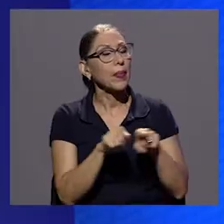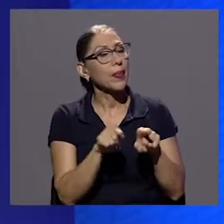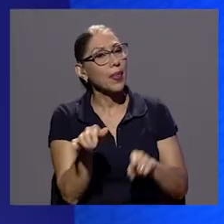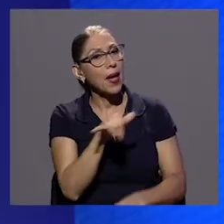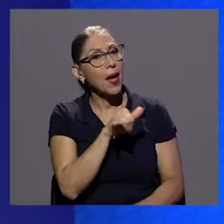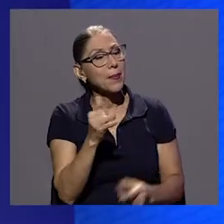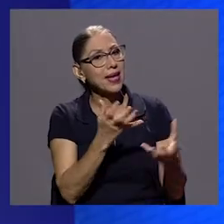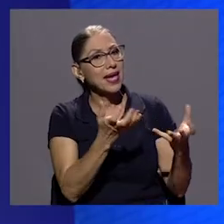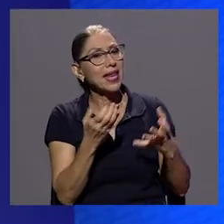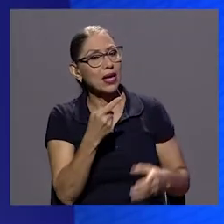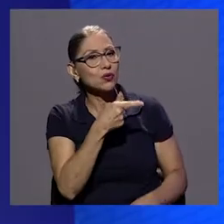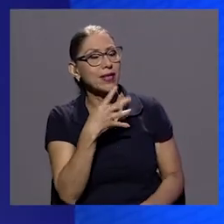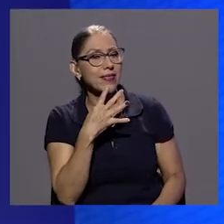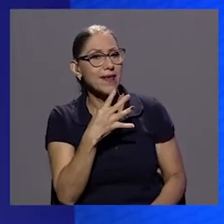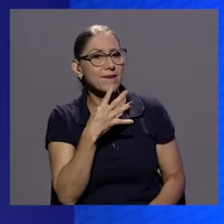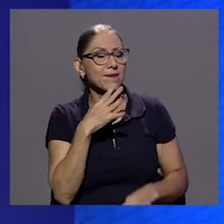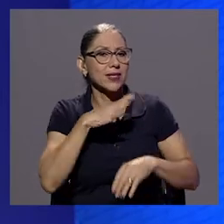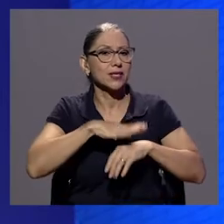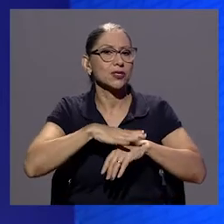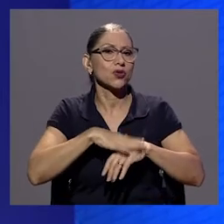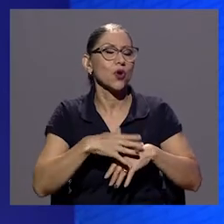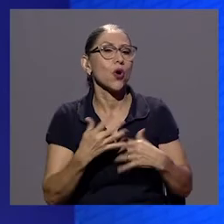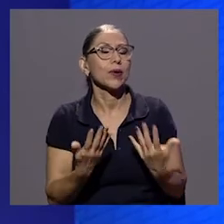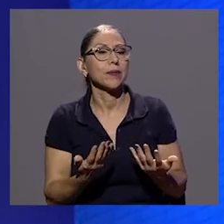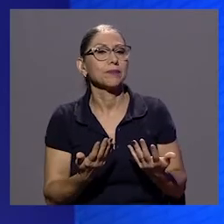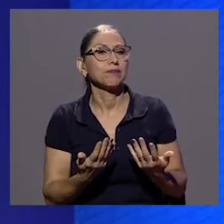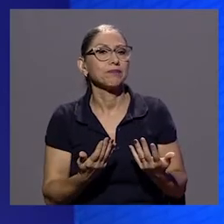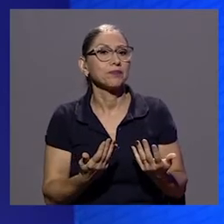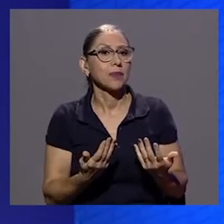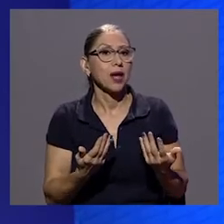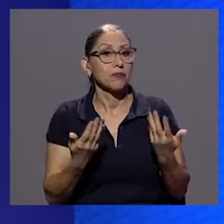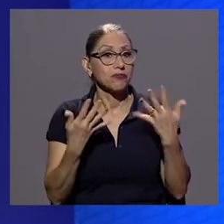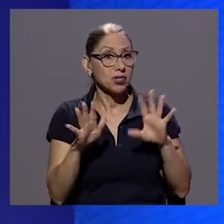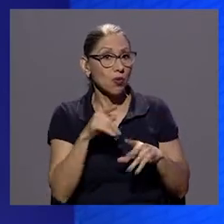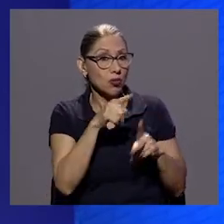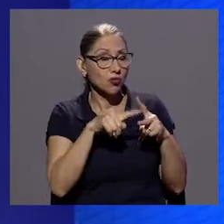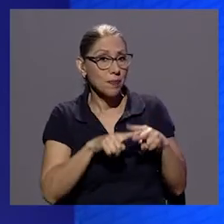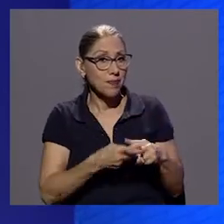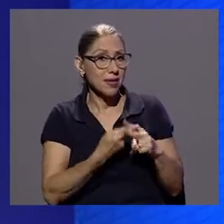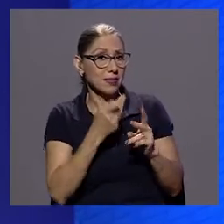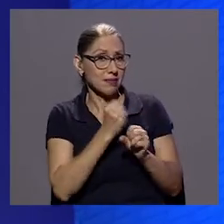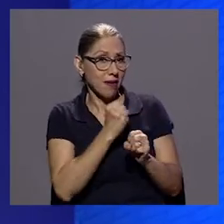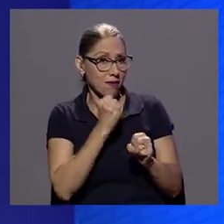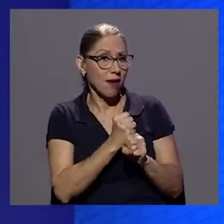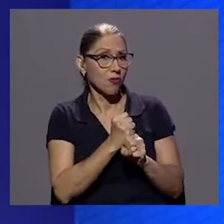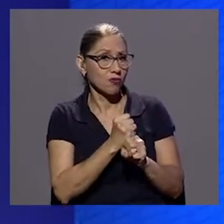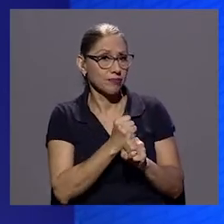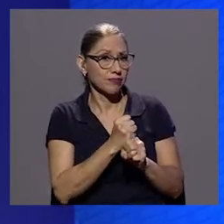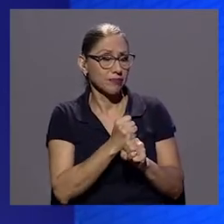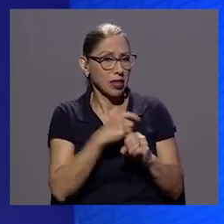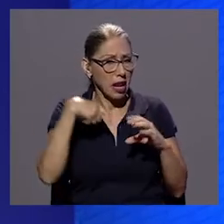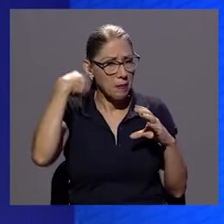si bien ya cuando empezas a hacer el trabajo ya lo tenías muy bien planteado y muy bien